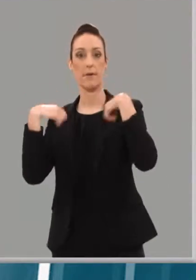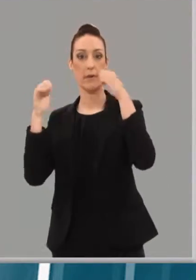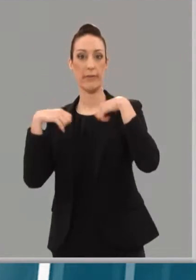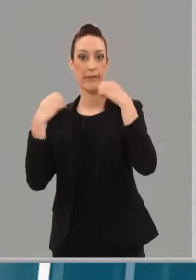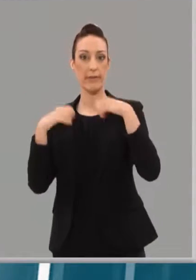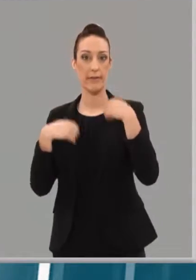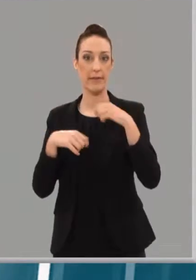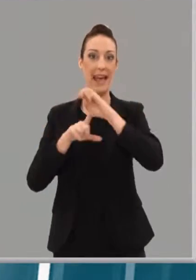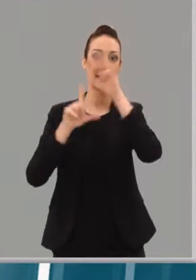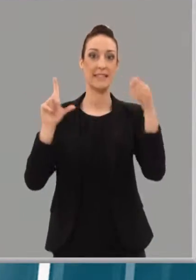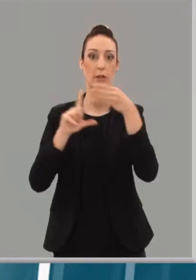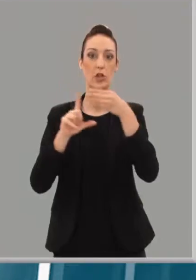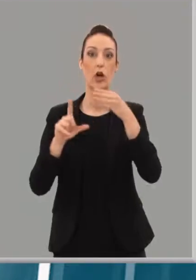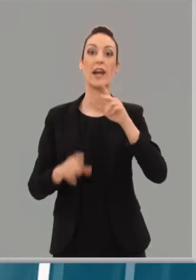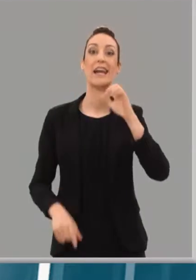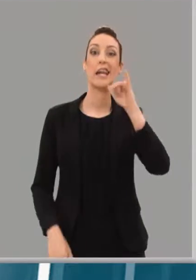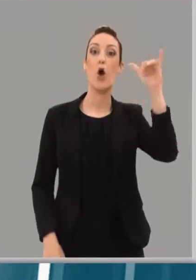riojaparty.com